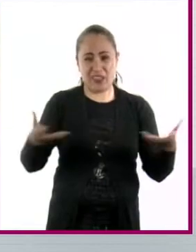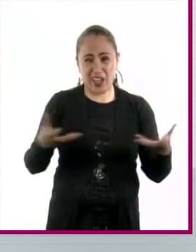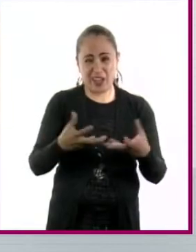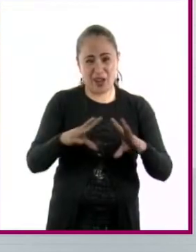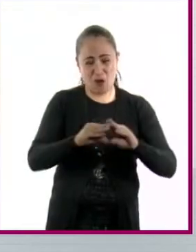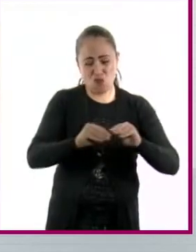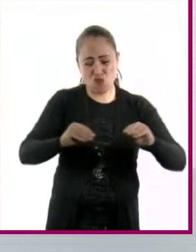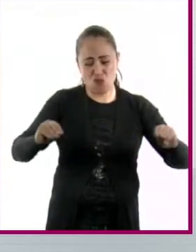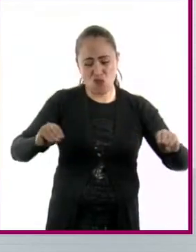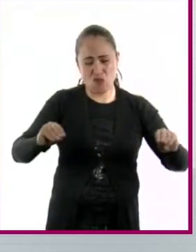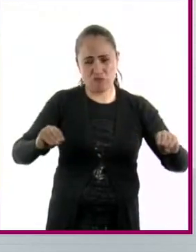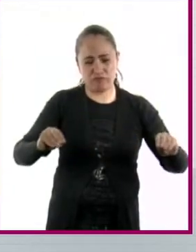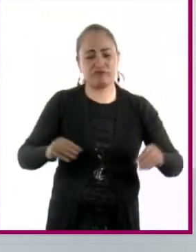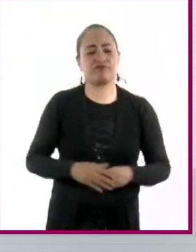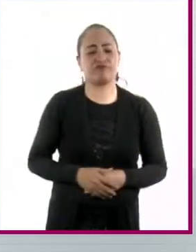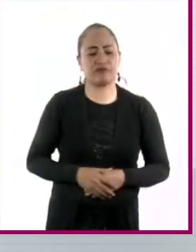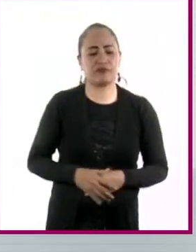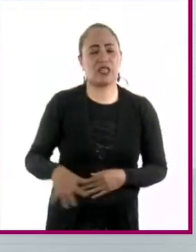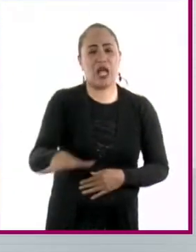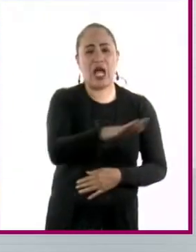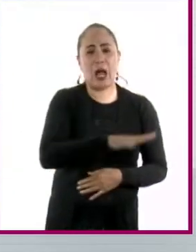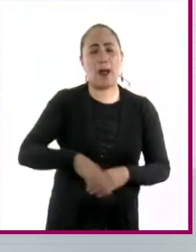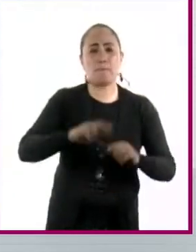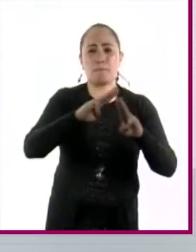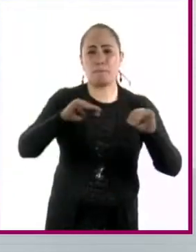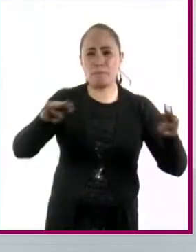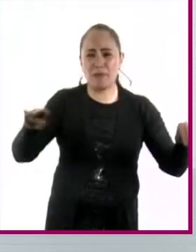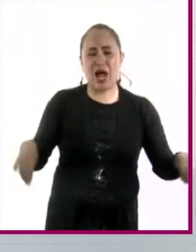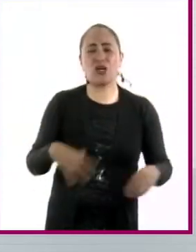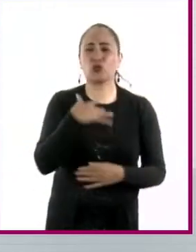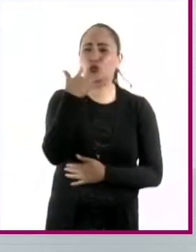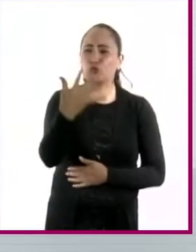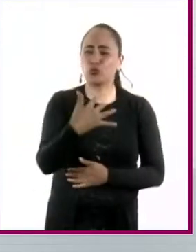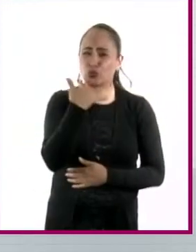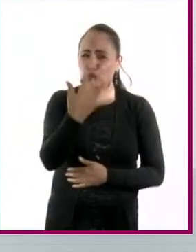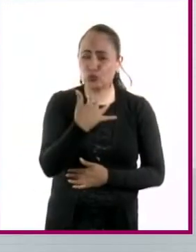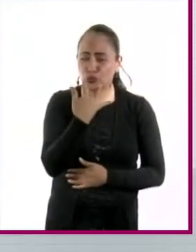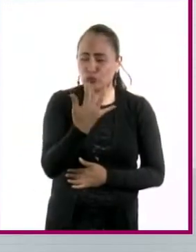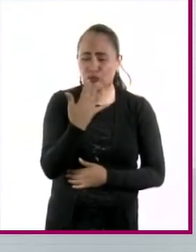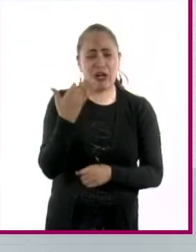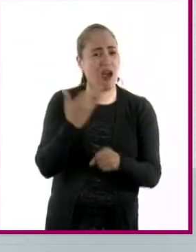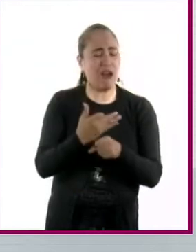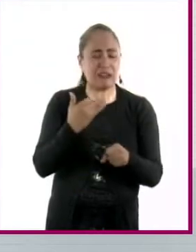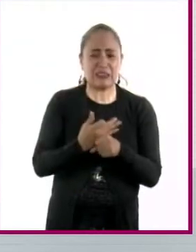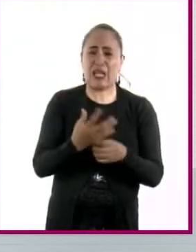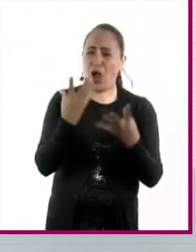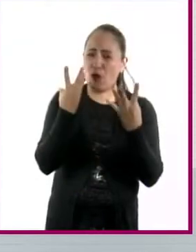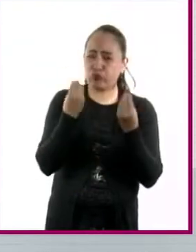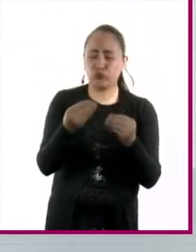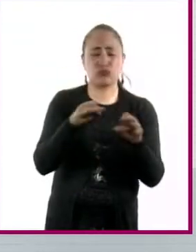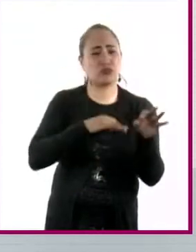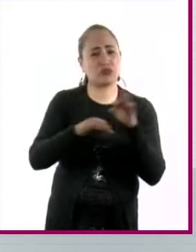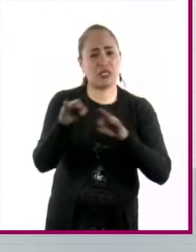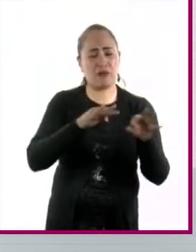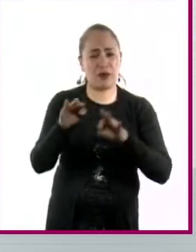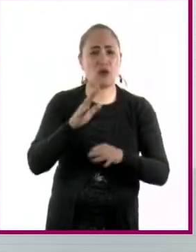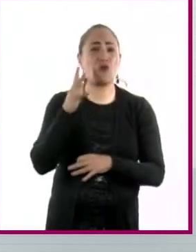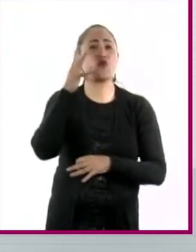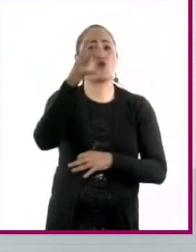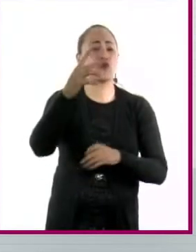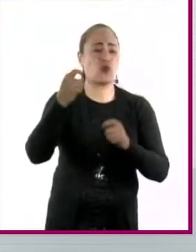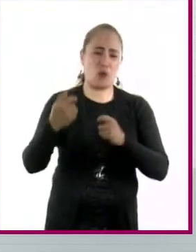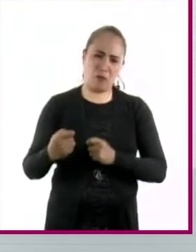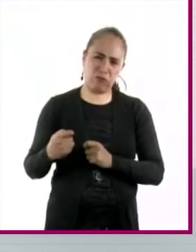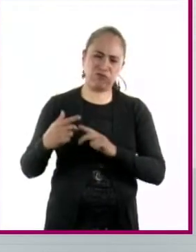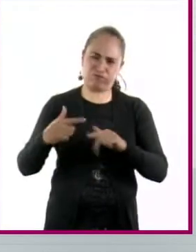la mayor parte de sus costas sucias y tenemos mucho trabajo. Para poderles dejar un futuro a ustedes, les tenemos